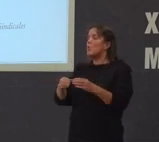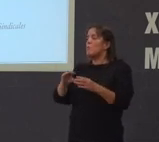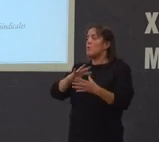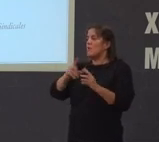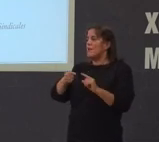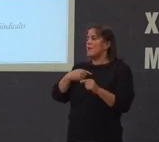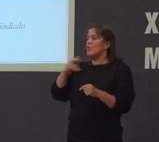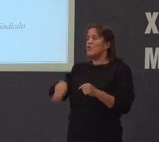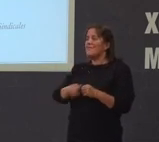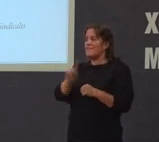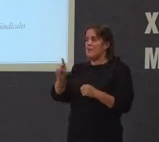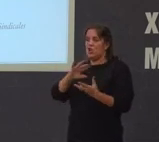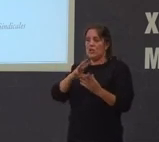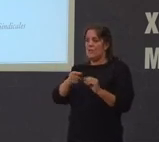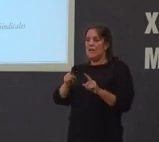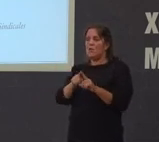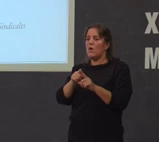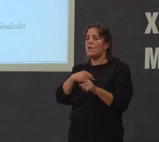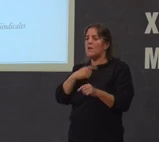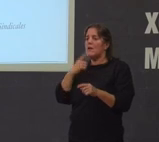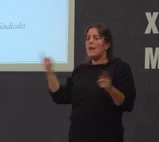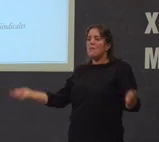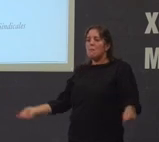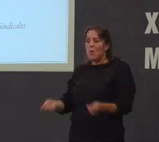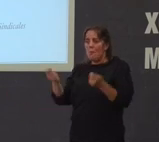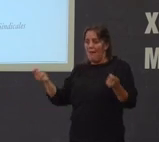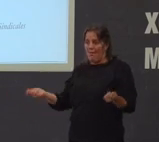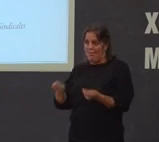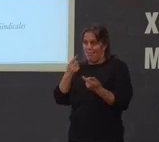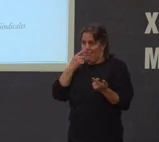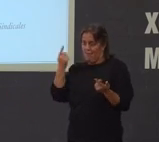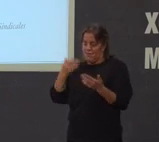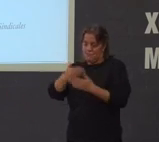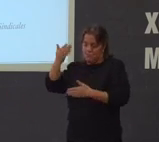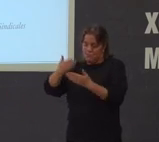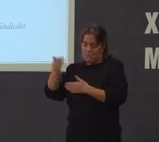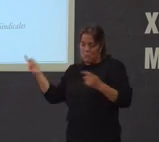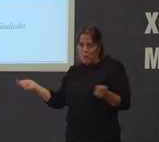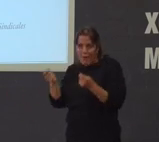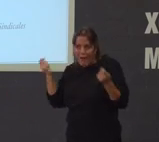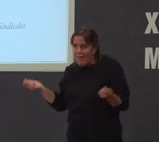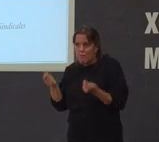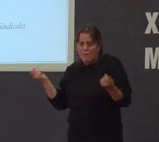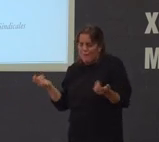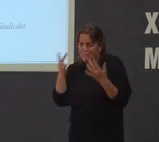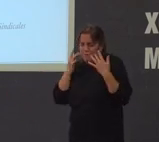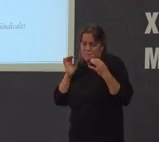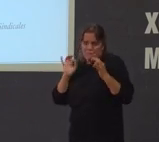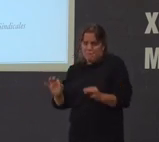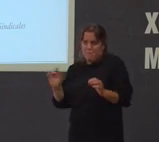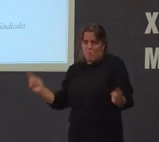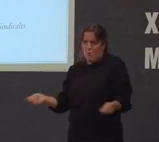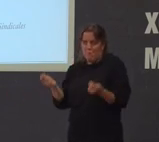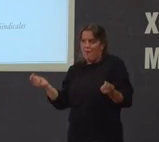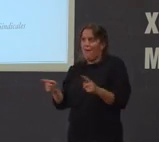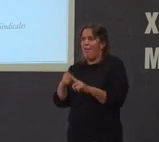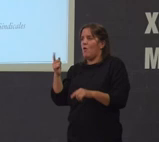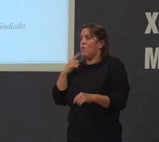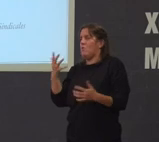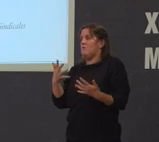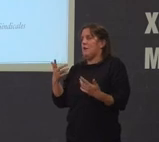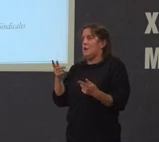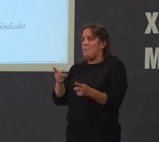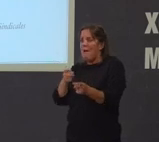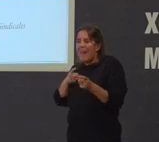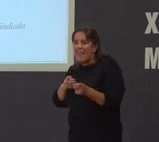son noticias en realidade eran pasquins propagandísticos basicamente era propaganda pura e dura podía ser bélica